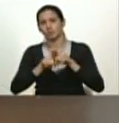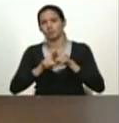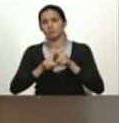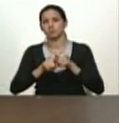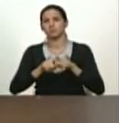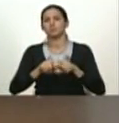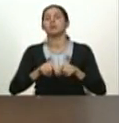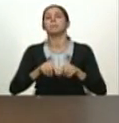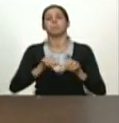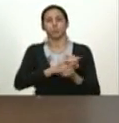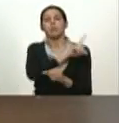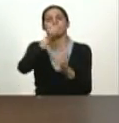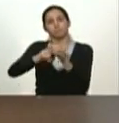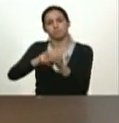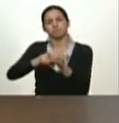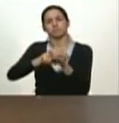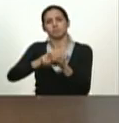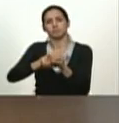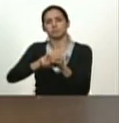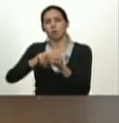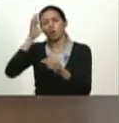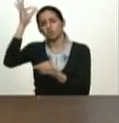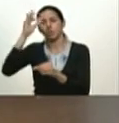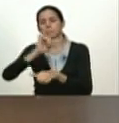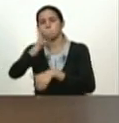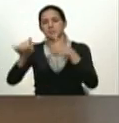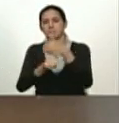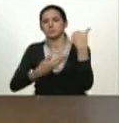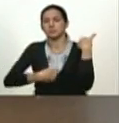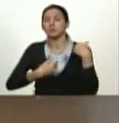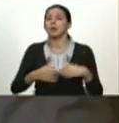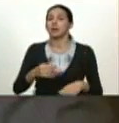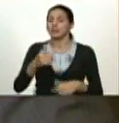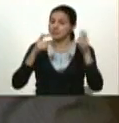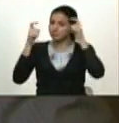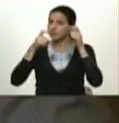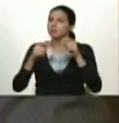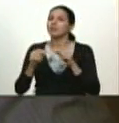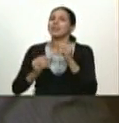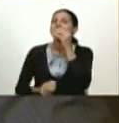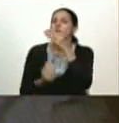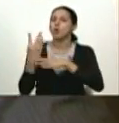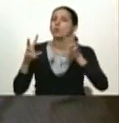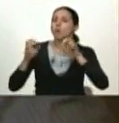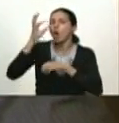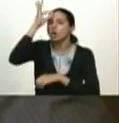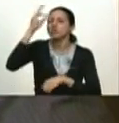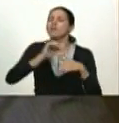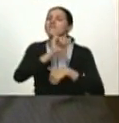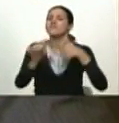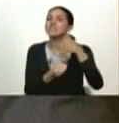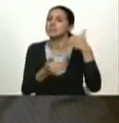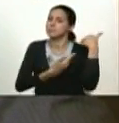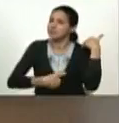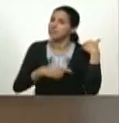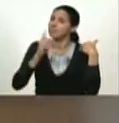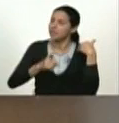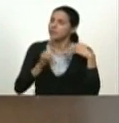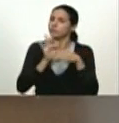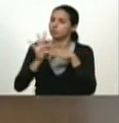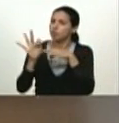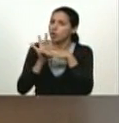Aristóbulo comandante Chávez creó el consejo de vicepresidente eso tiene que funcionar al nivel